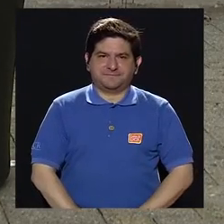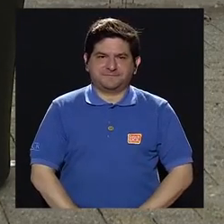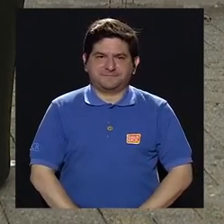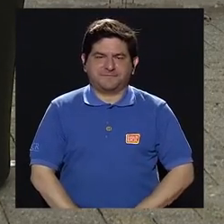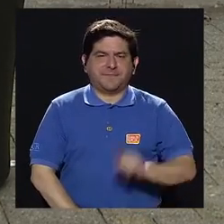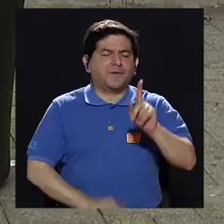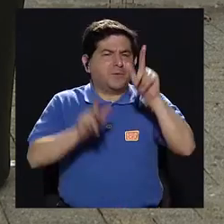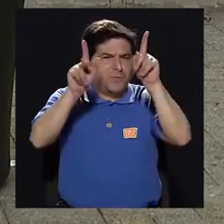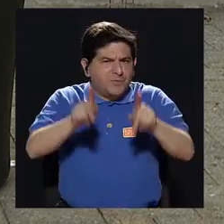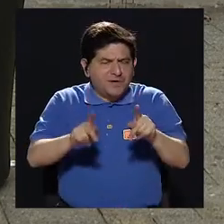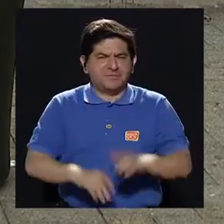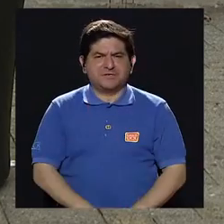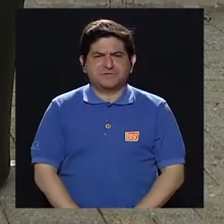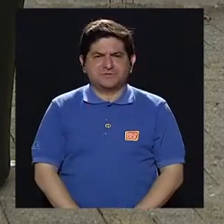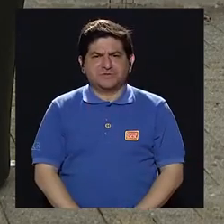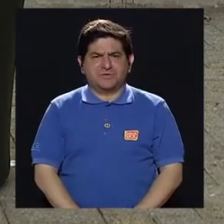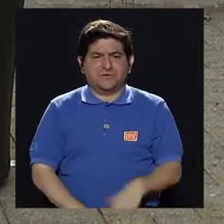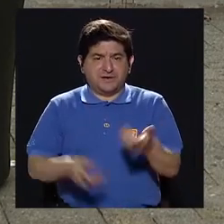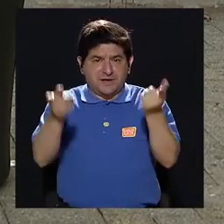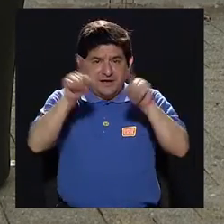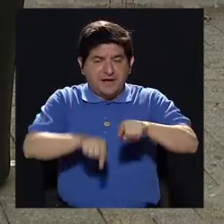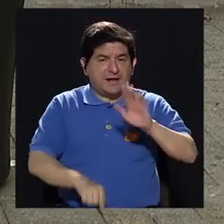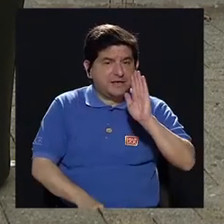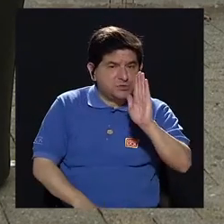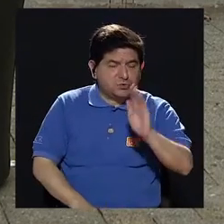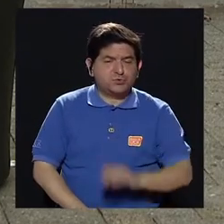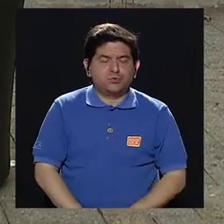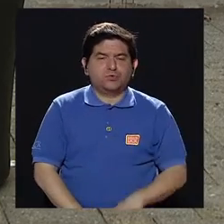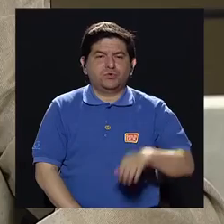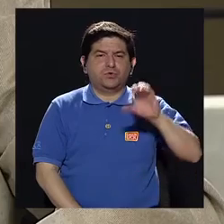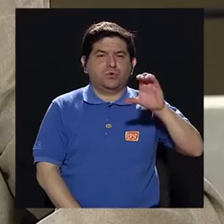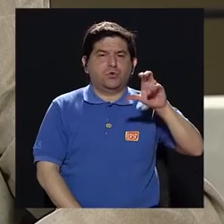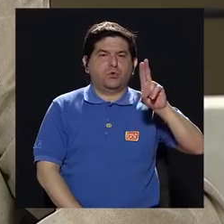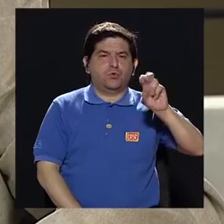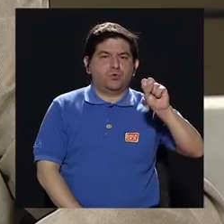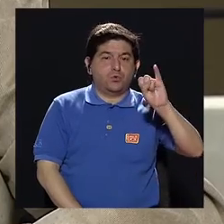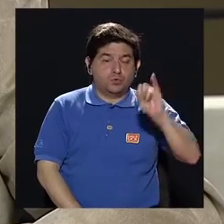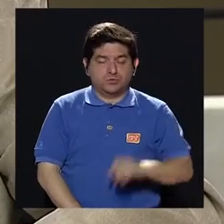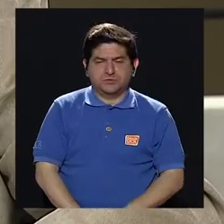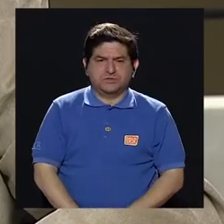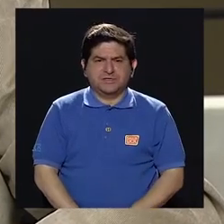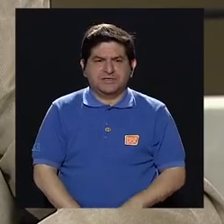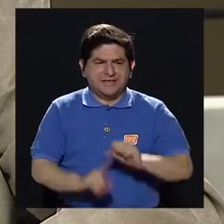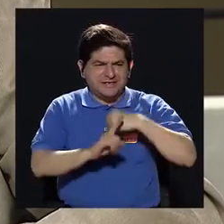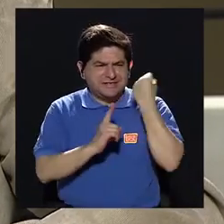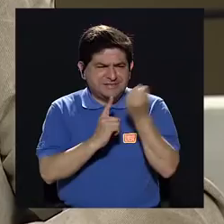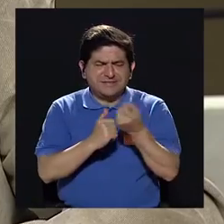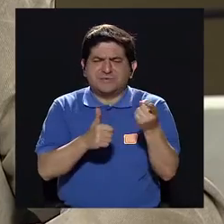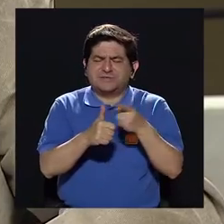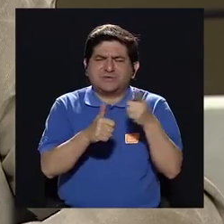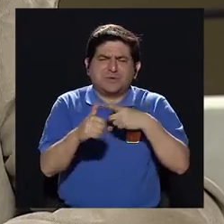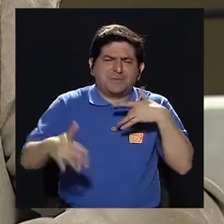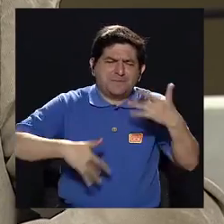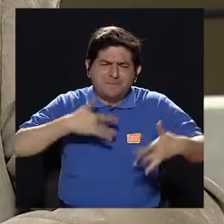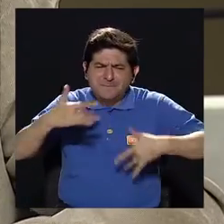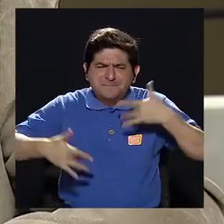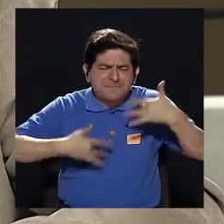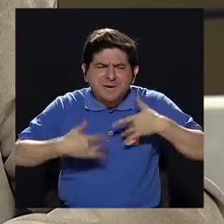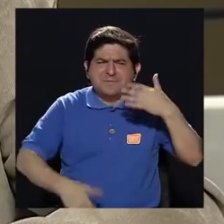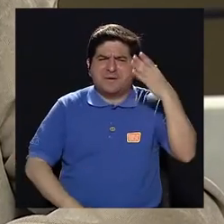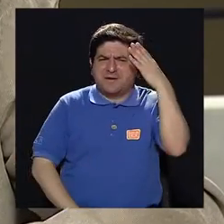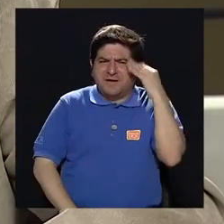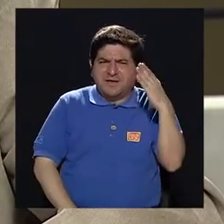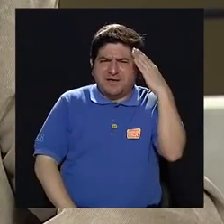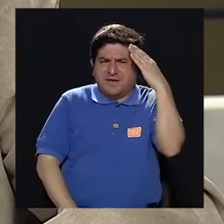¿Cómo, una persona que es portadora, bueno, como es en su caso el de Cusi, ¿cómo comienzan a vivir los primeros síntomas y